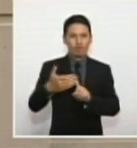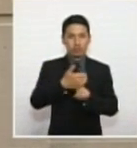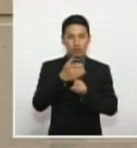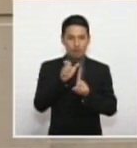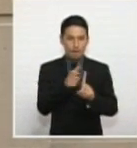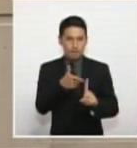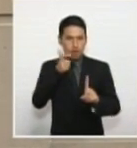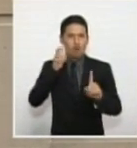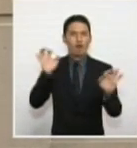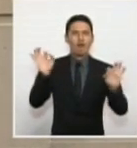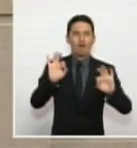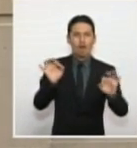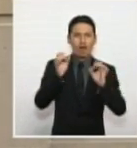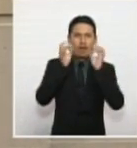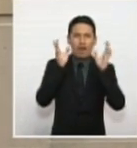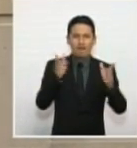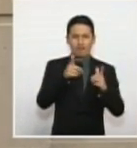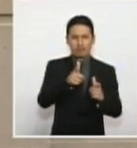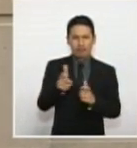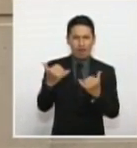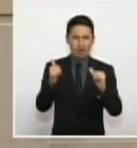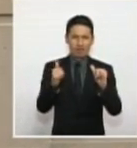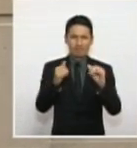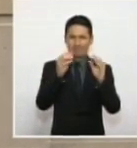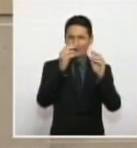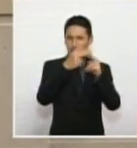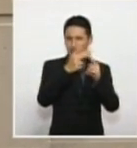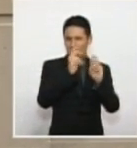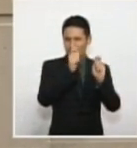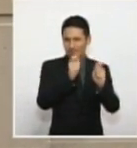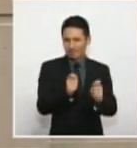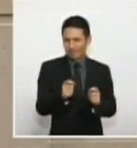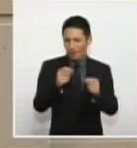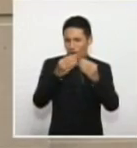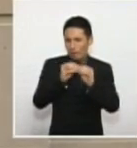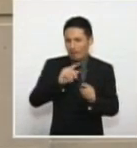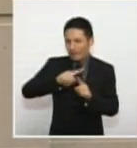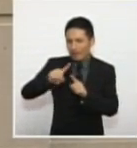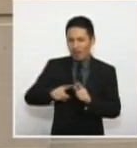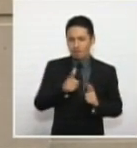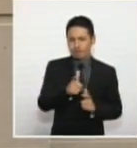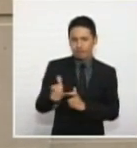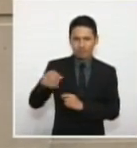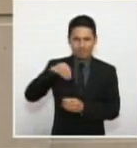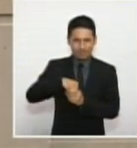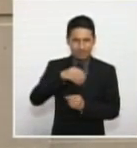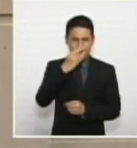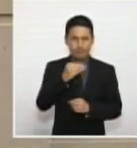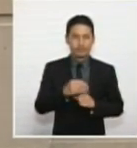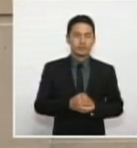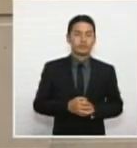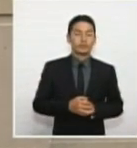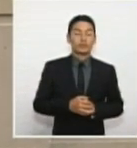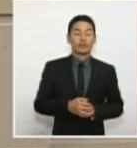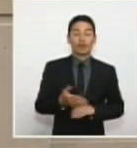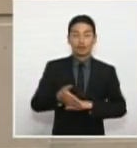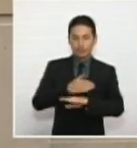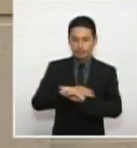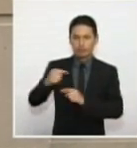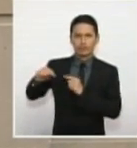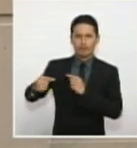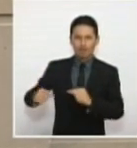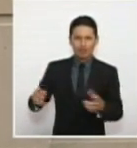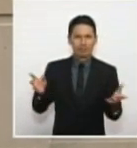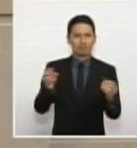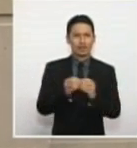homicidios agravados como están tipificados en nuestra legislación interna. Durante todos los debates, durante